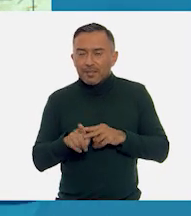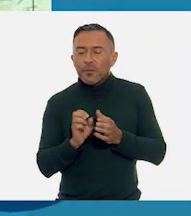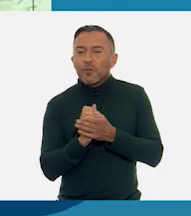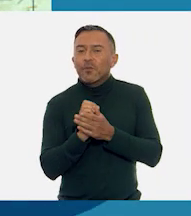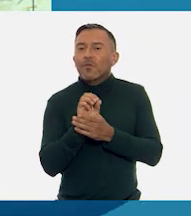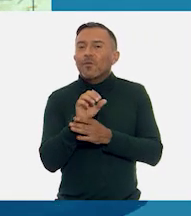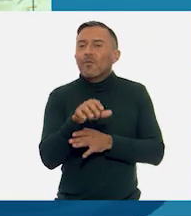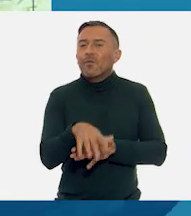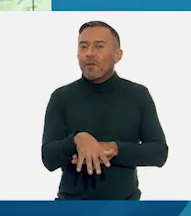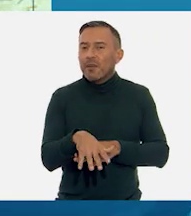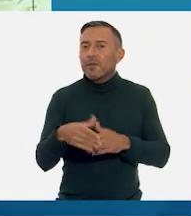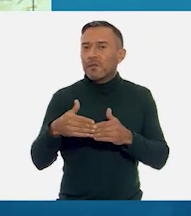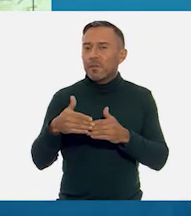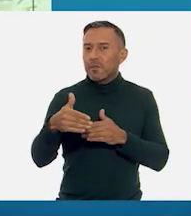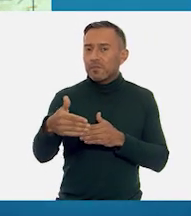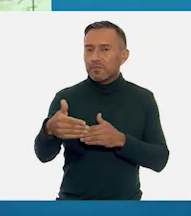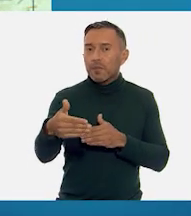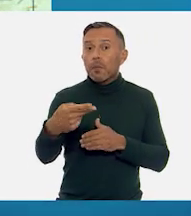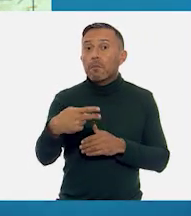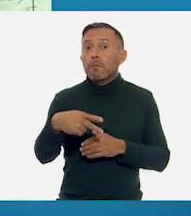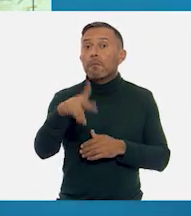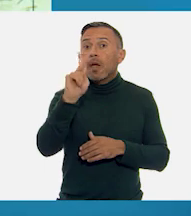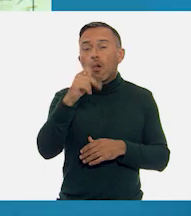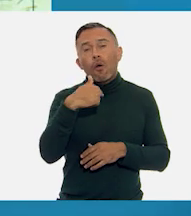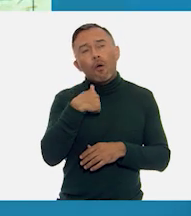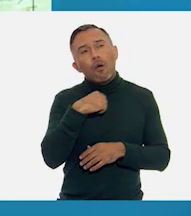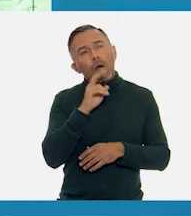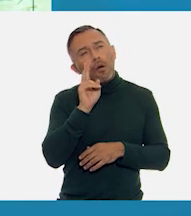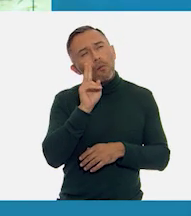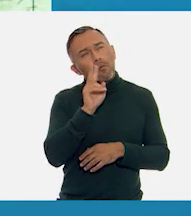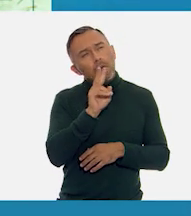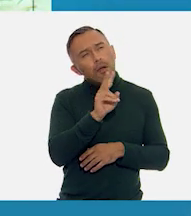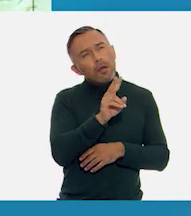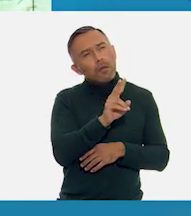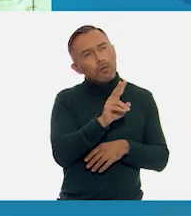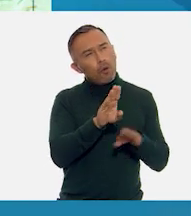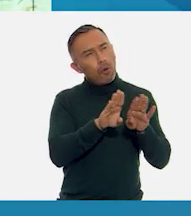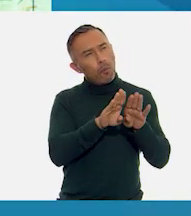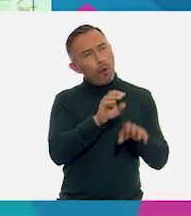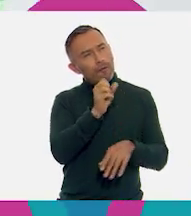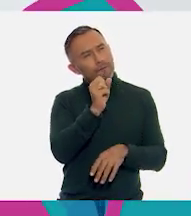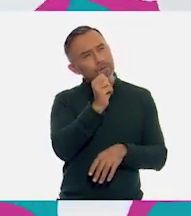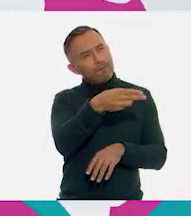Sin embargo, la he visto con un poco de envidia.